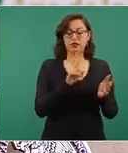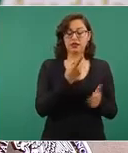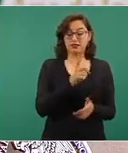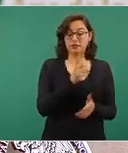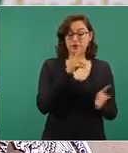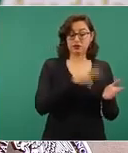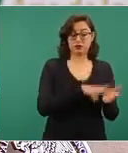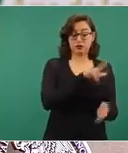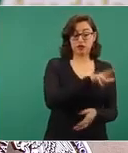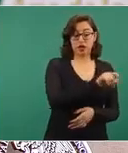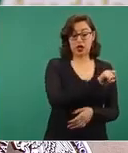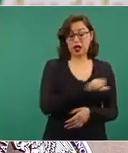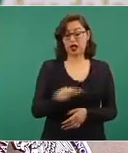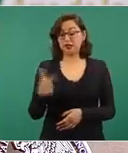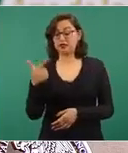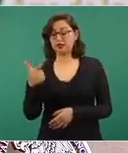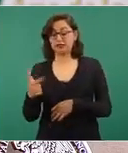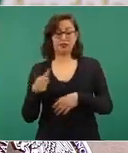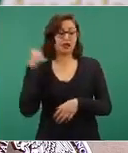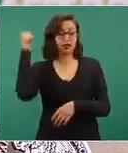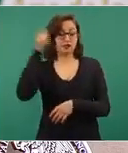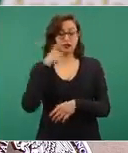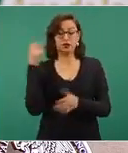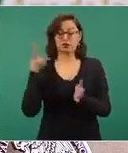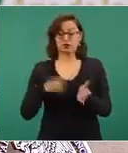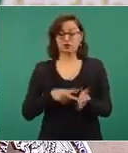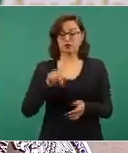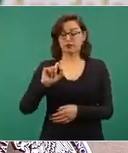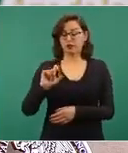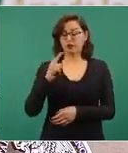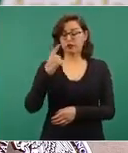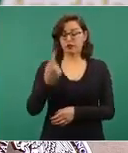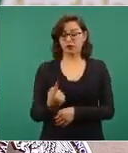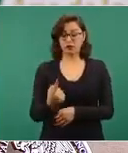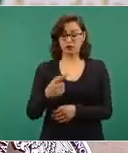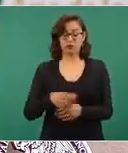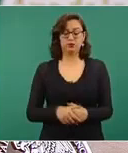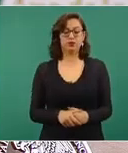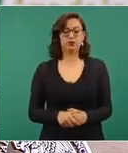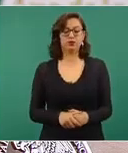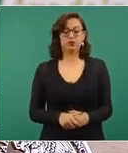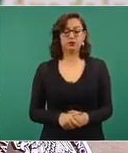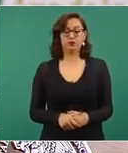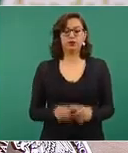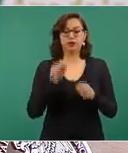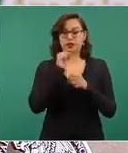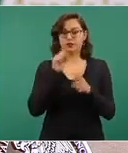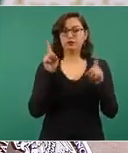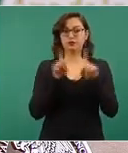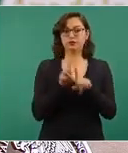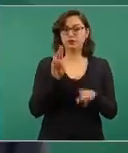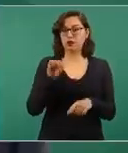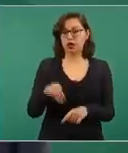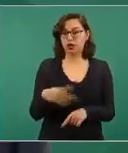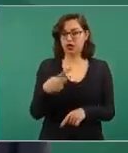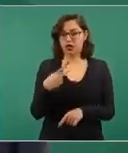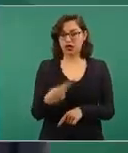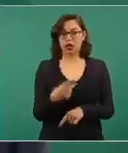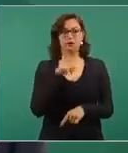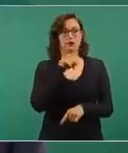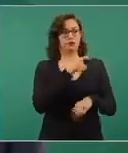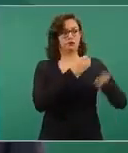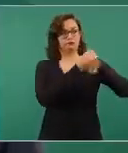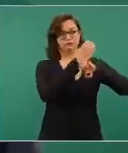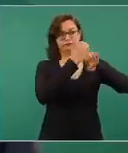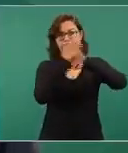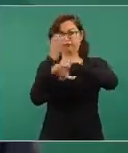y el 7 de abril del presente año. Y de acuerdo con la información proporcionada con las Fiscalías de los Estados y la Fiscalía General de la República,